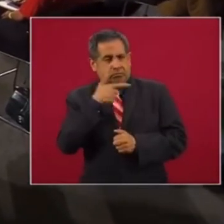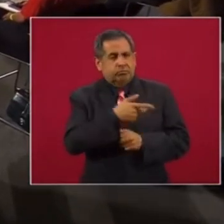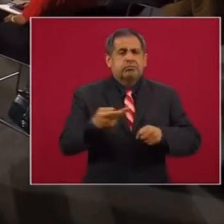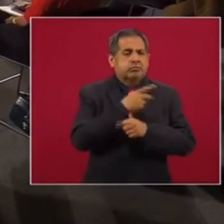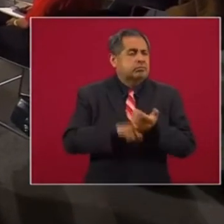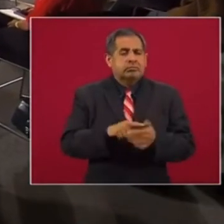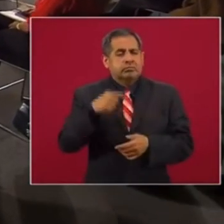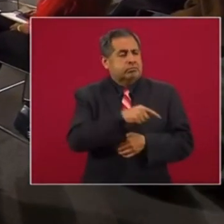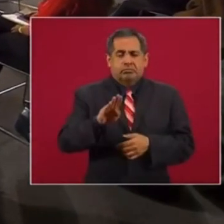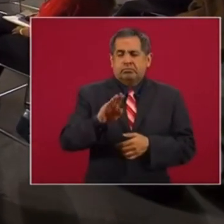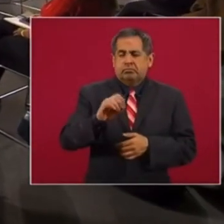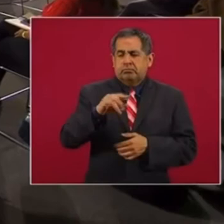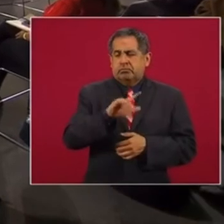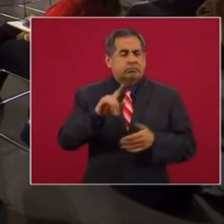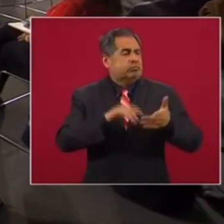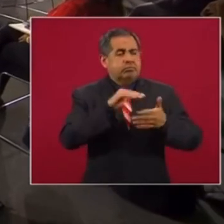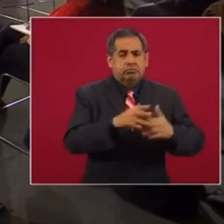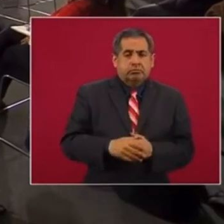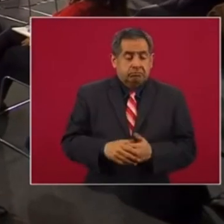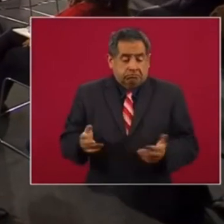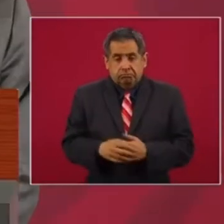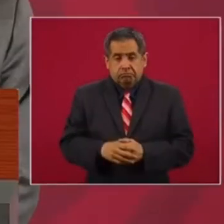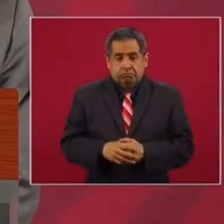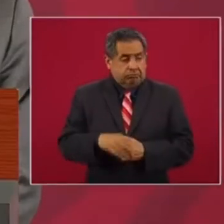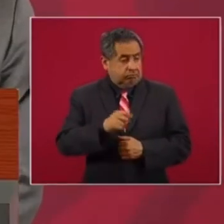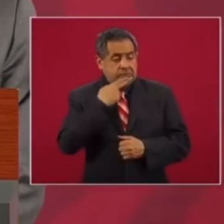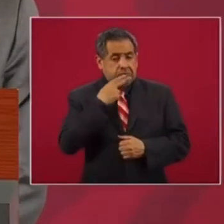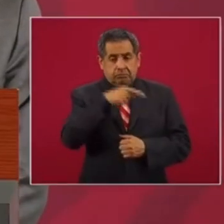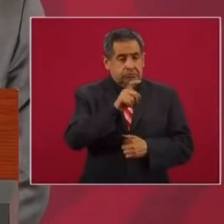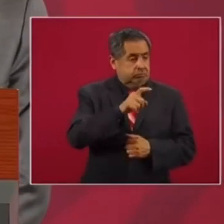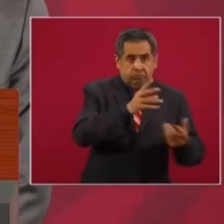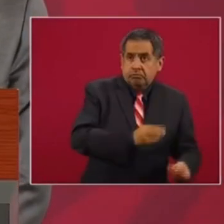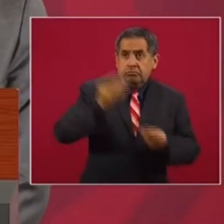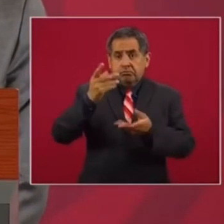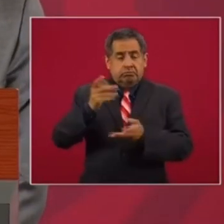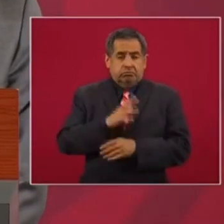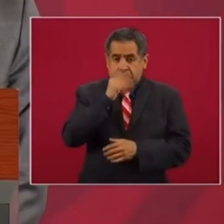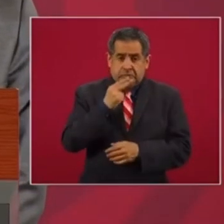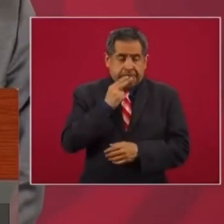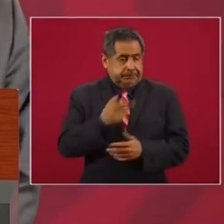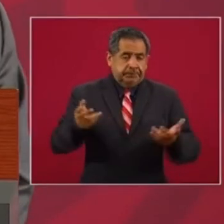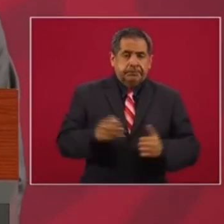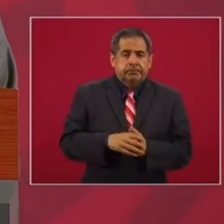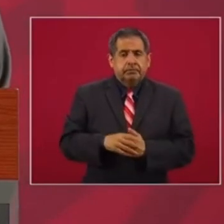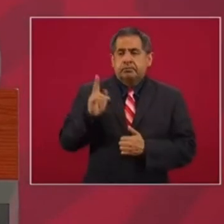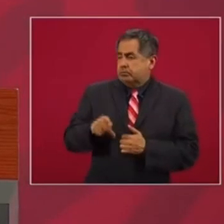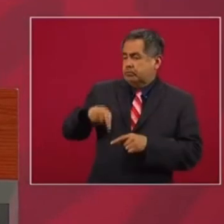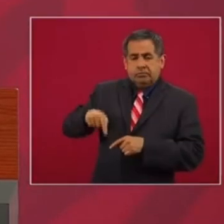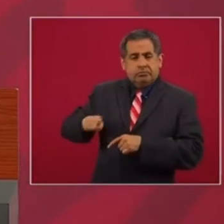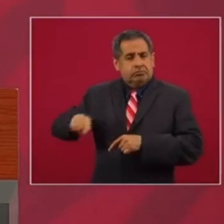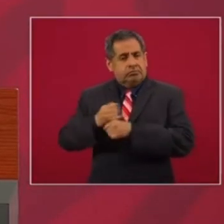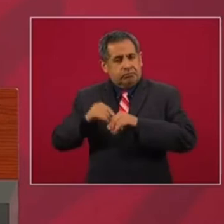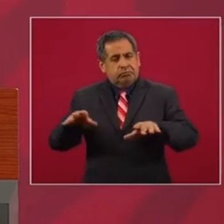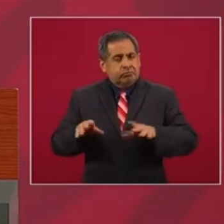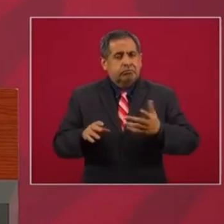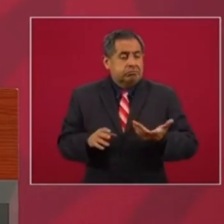¿Qué va a pasar con la presa La Boquilla? No, pues ya no se pudo utilizar esa agua. Bueno, también aquí se informó,